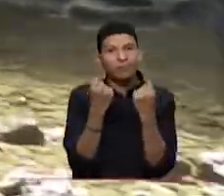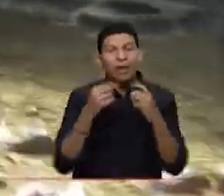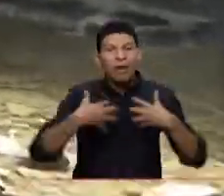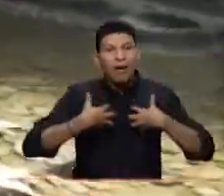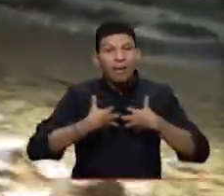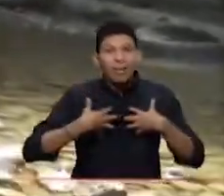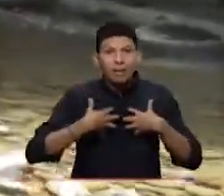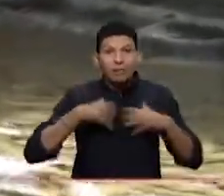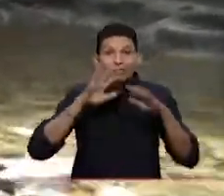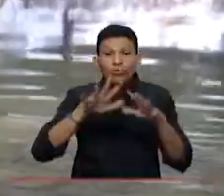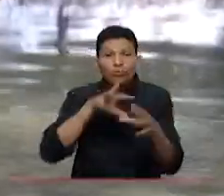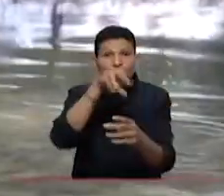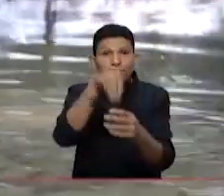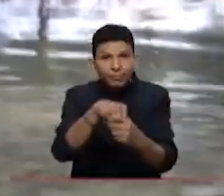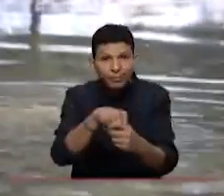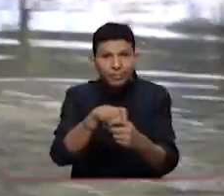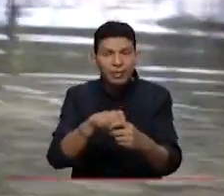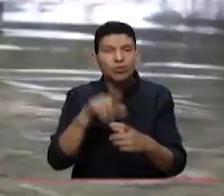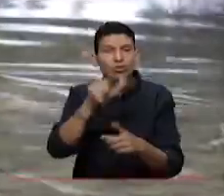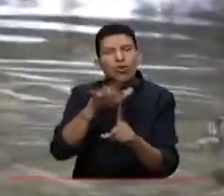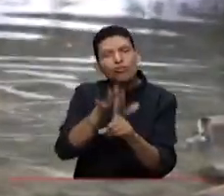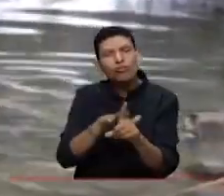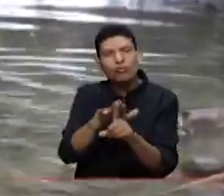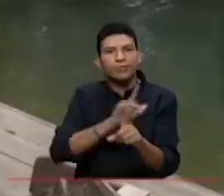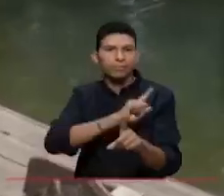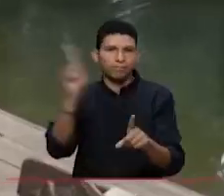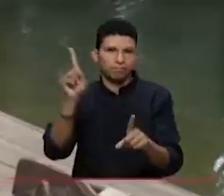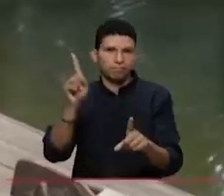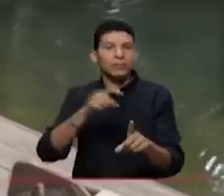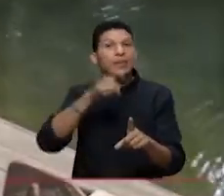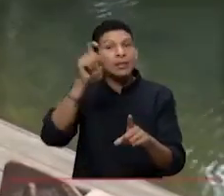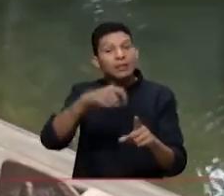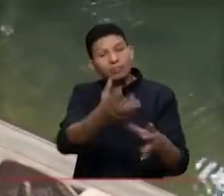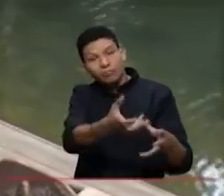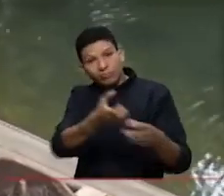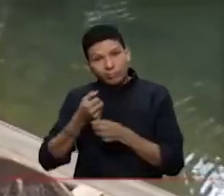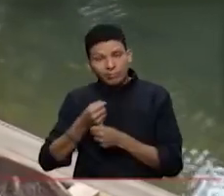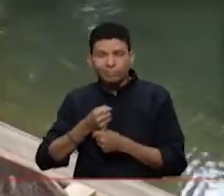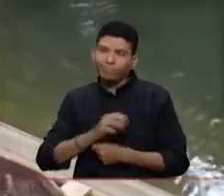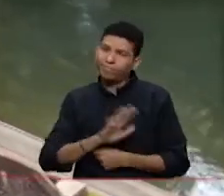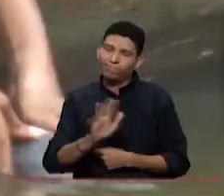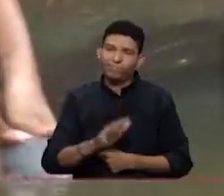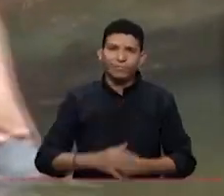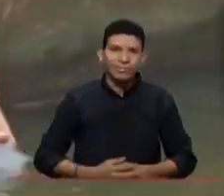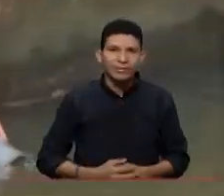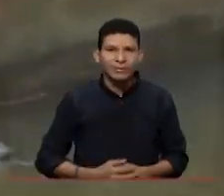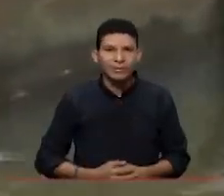animales de la fauna silvestre no son mascotas y no deben ser sacados de su entorno.